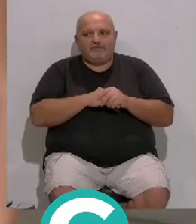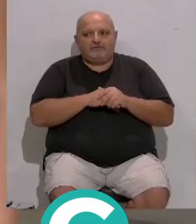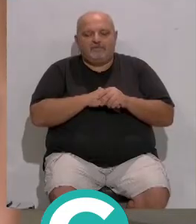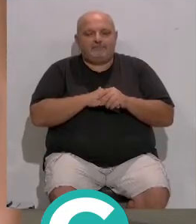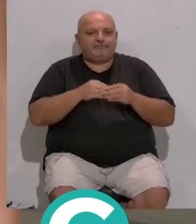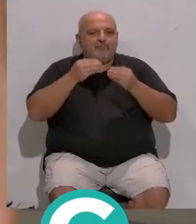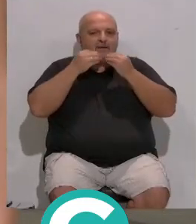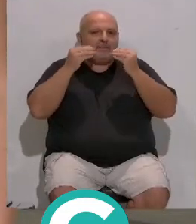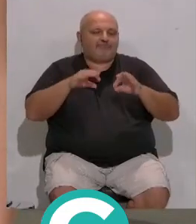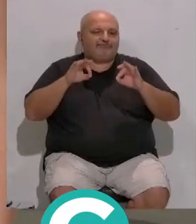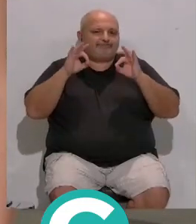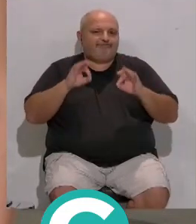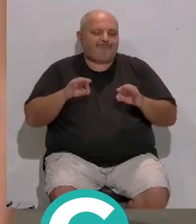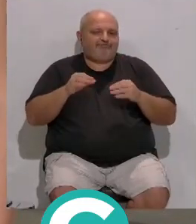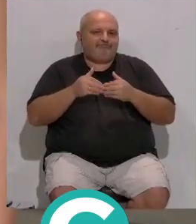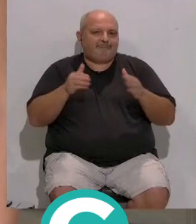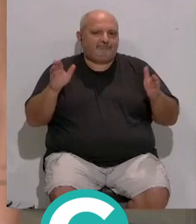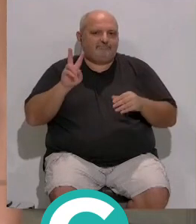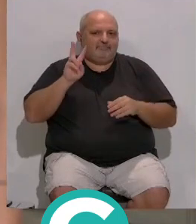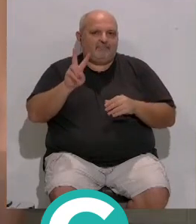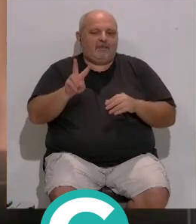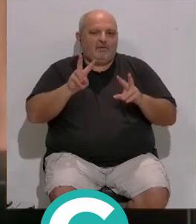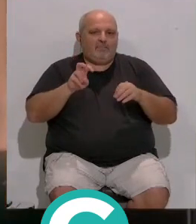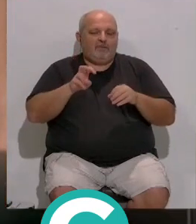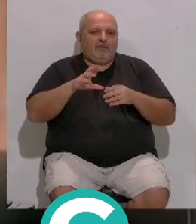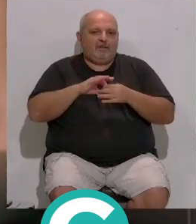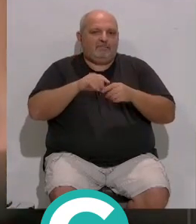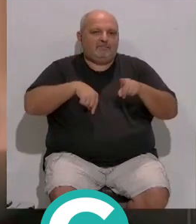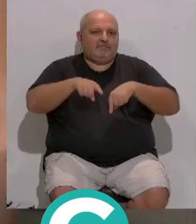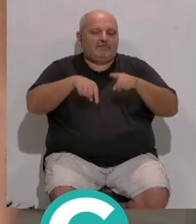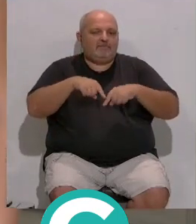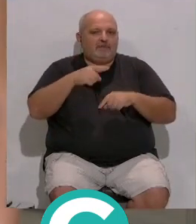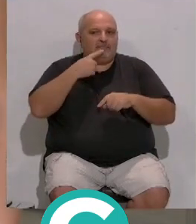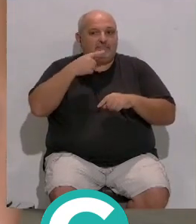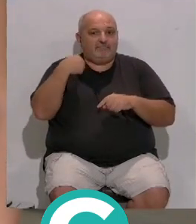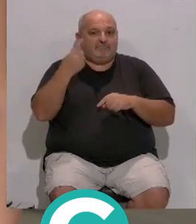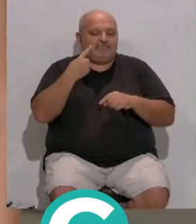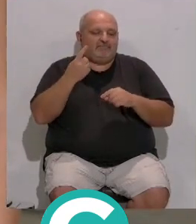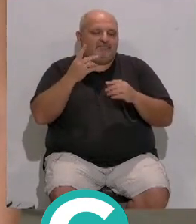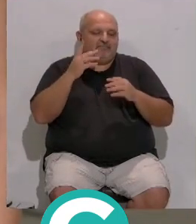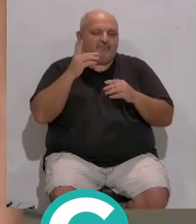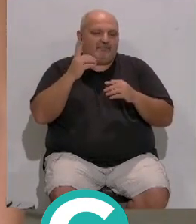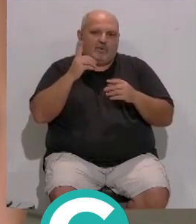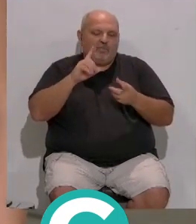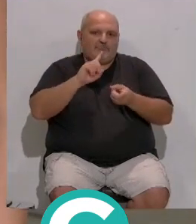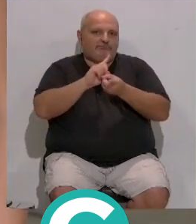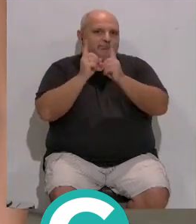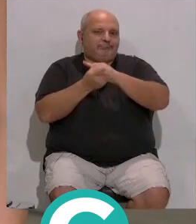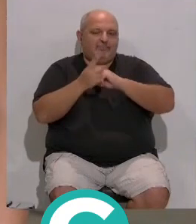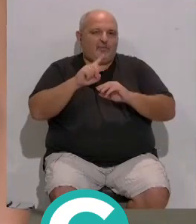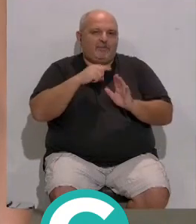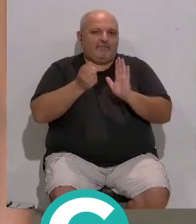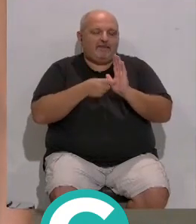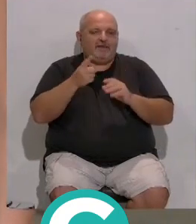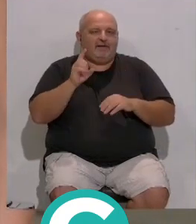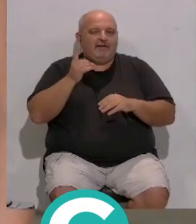Histórica puesta en funcionamiento del Tram Bahía... ...un nuevo medio de transporte... ...según han dicho las autoridades, revolucionario... ...porque es el primer